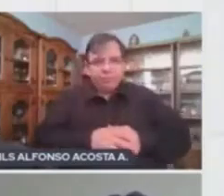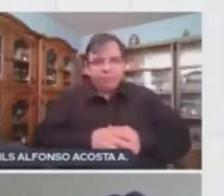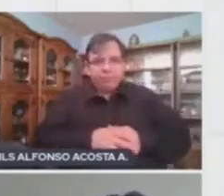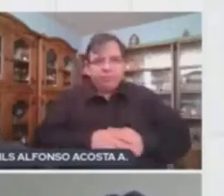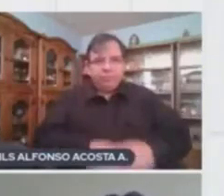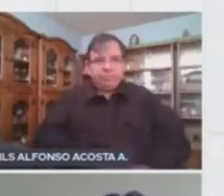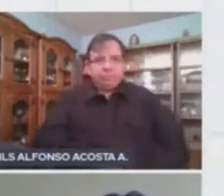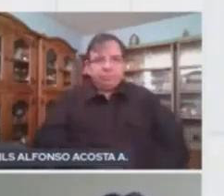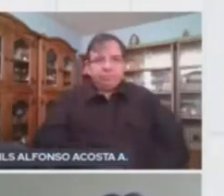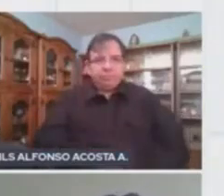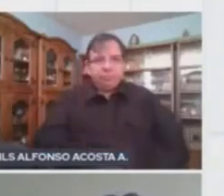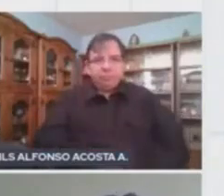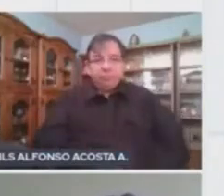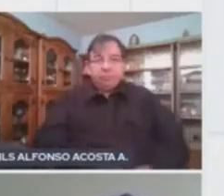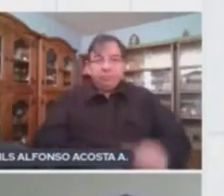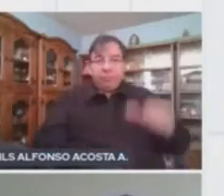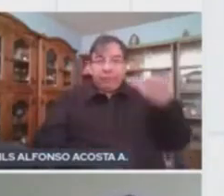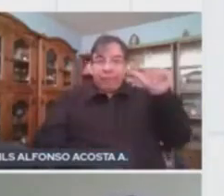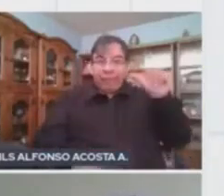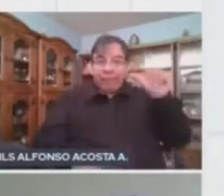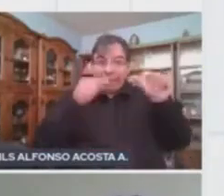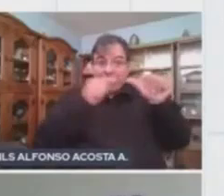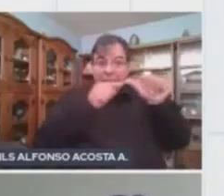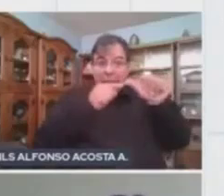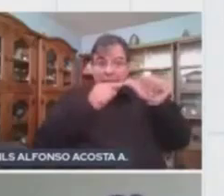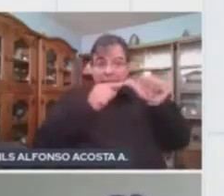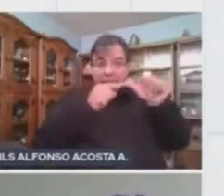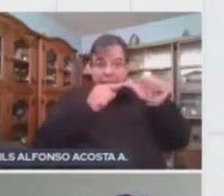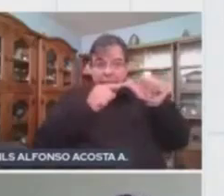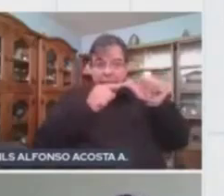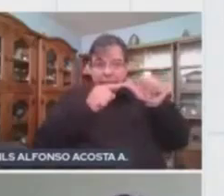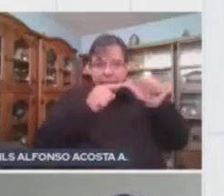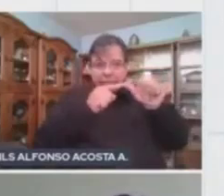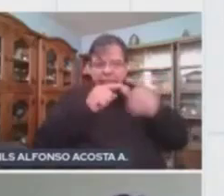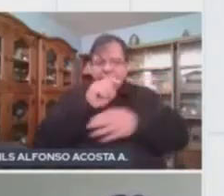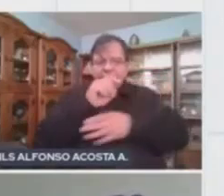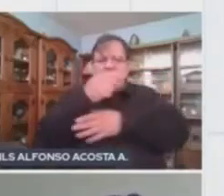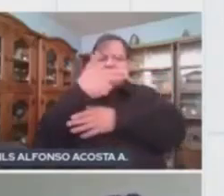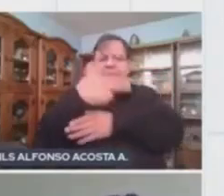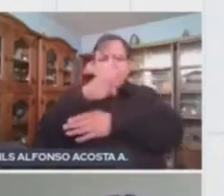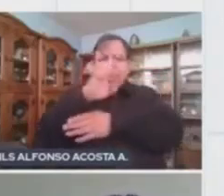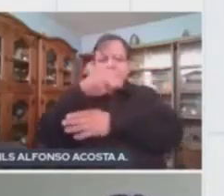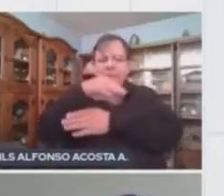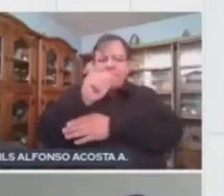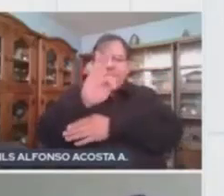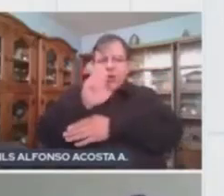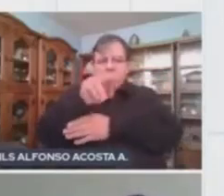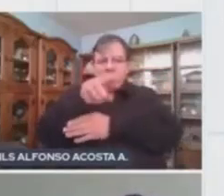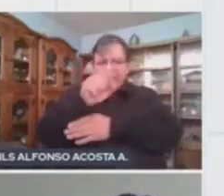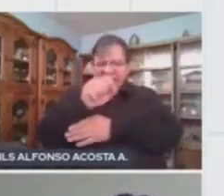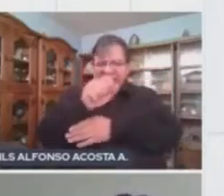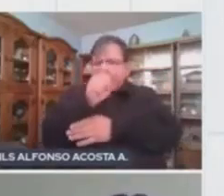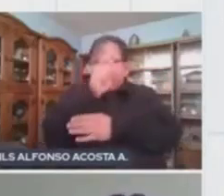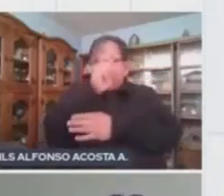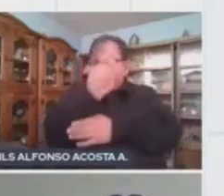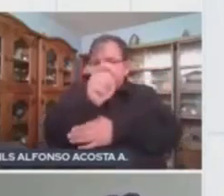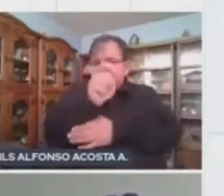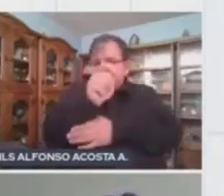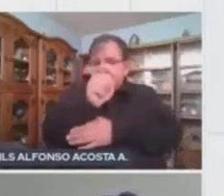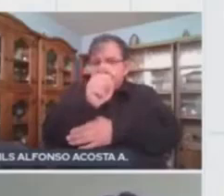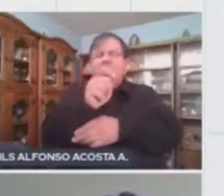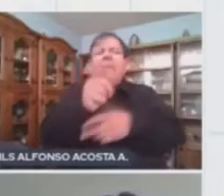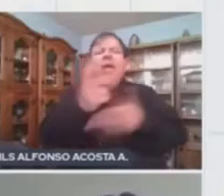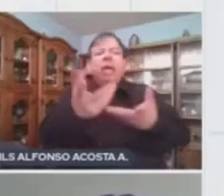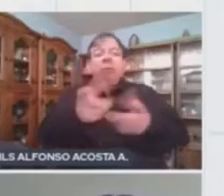En el inciso A nos habla de hermafrodita. Los organismos hermafroditas son aquellos que